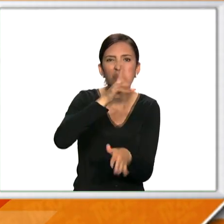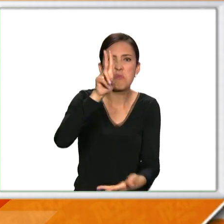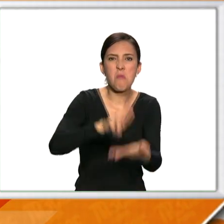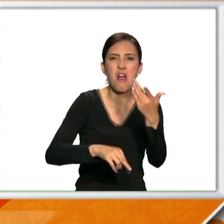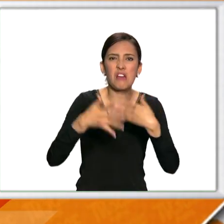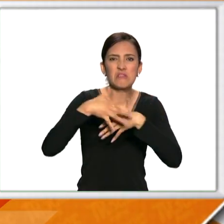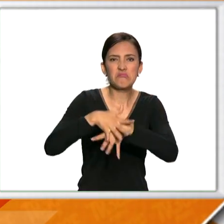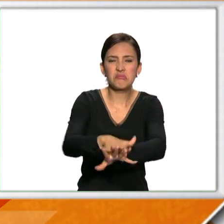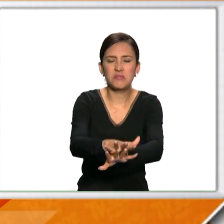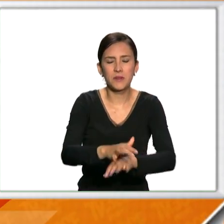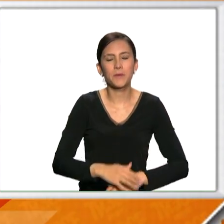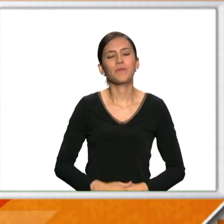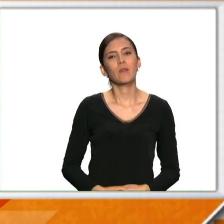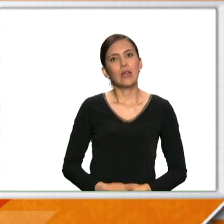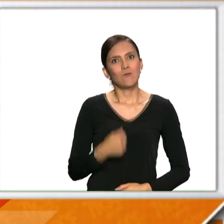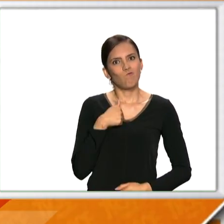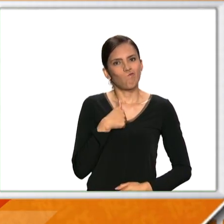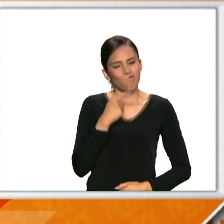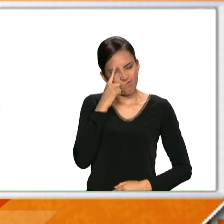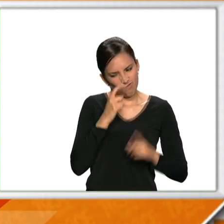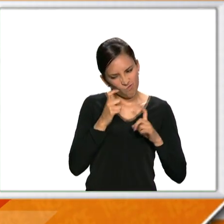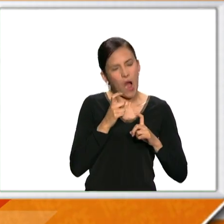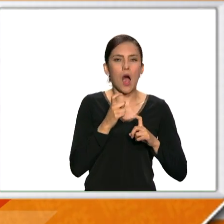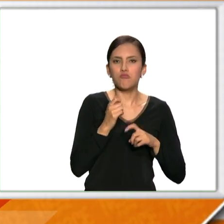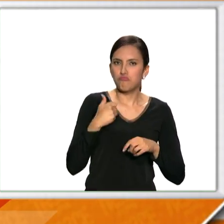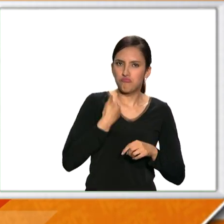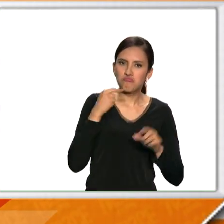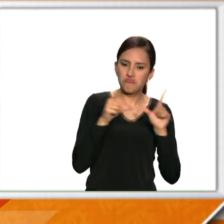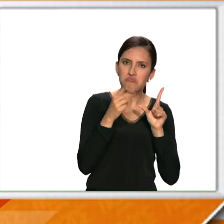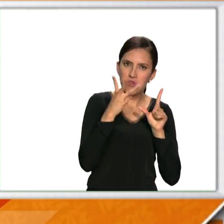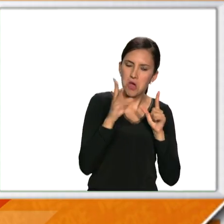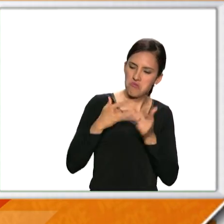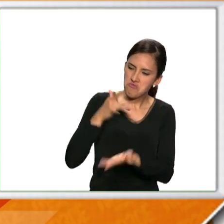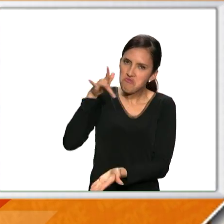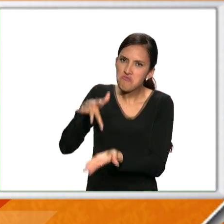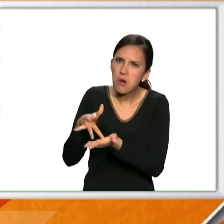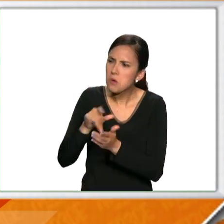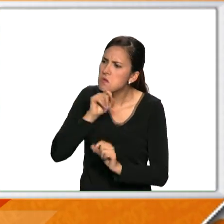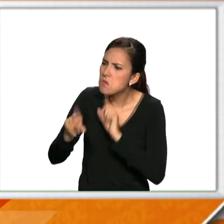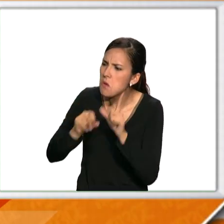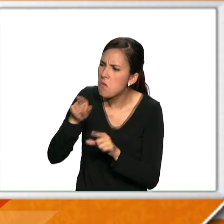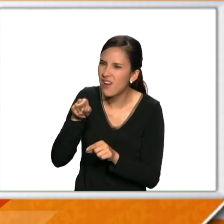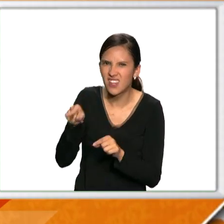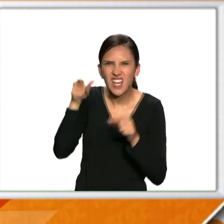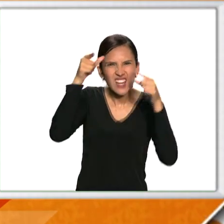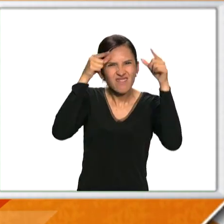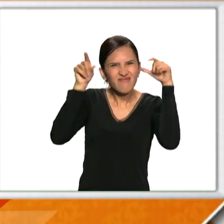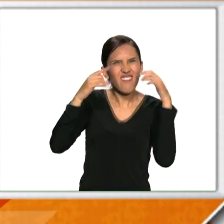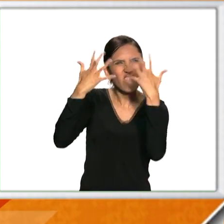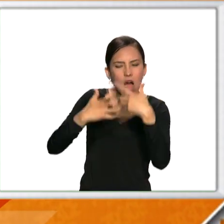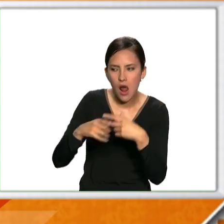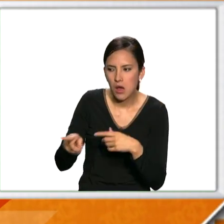decidimos visitar una de las zonas donde se encuentran más curtiembres informales, pero no fuimos bien recibidos.